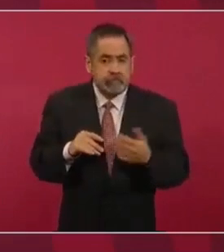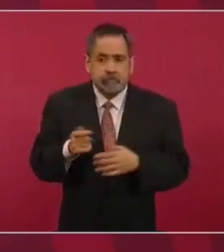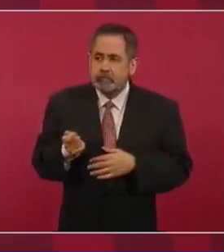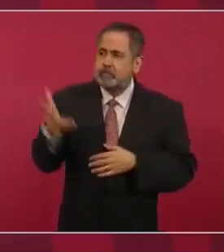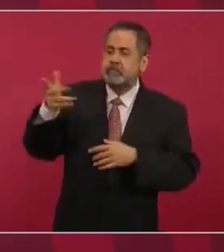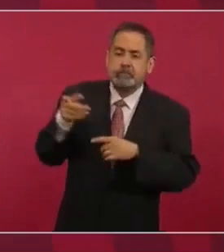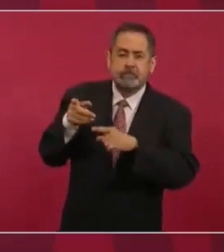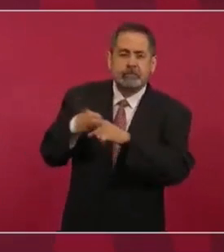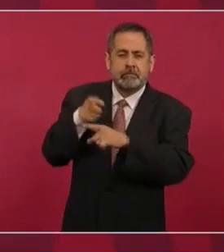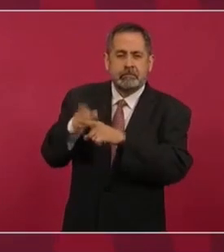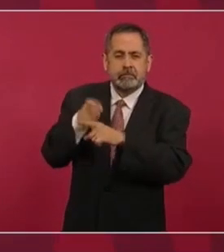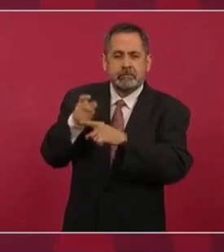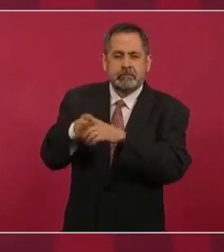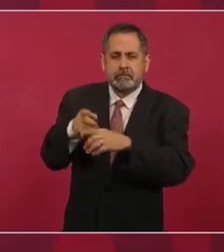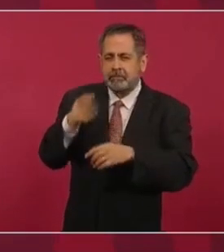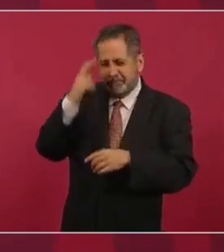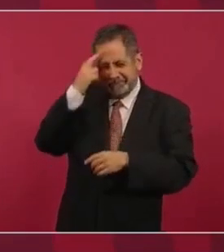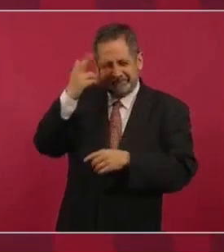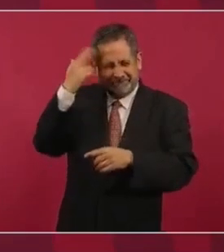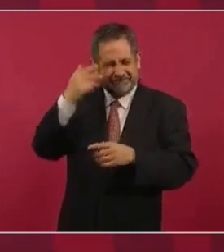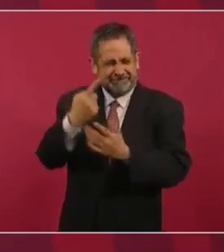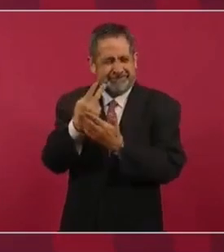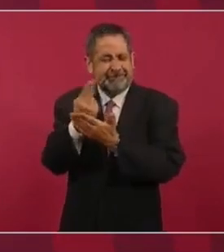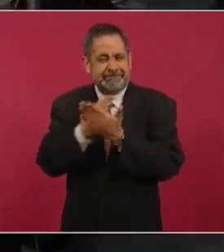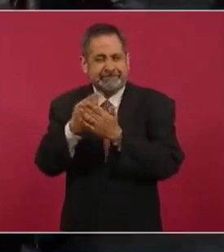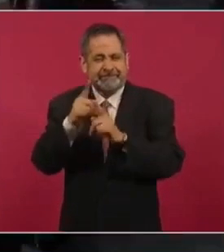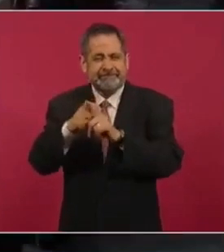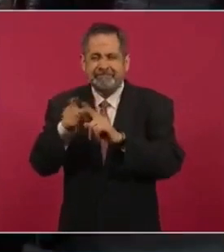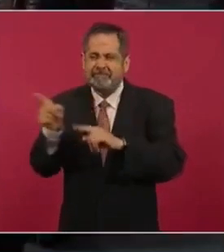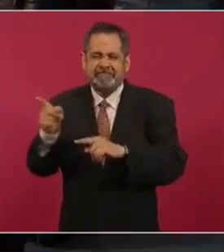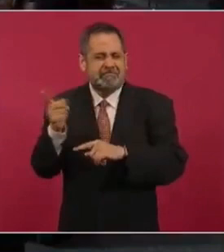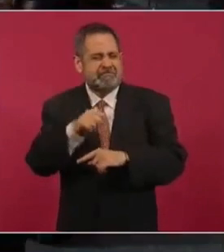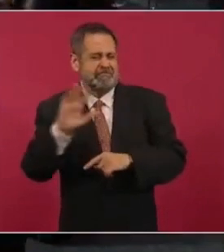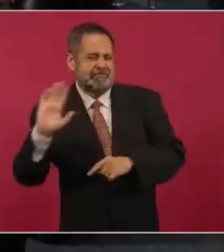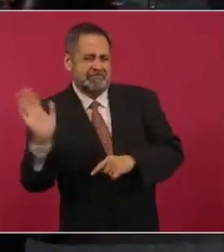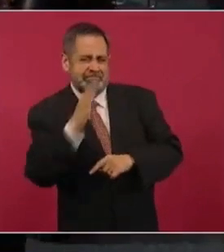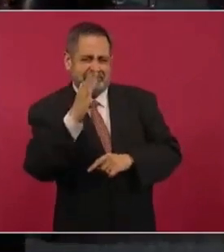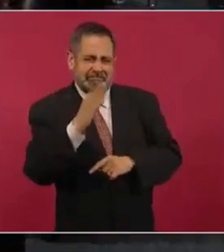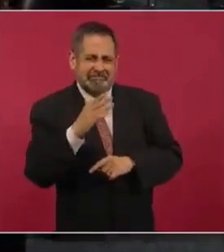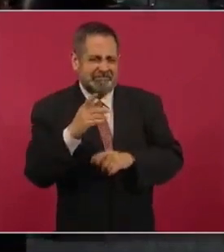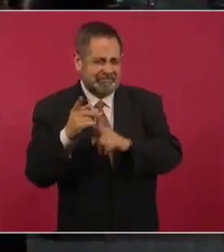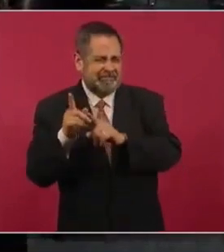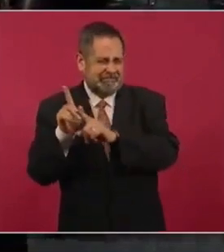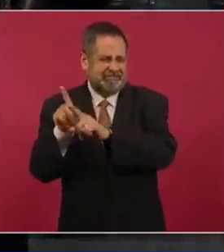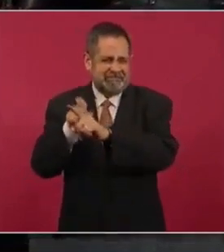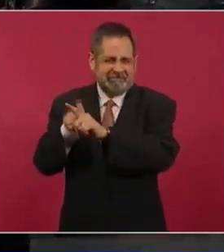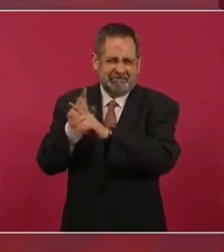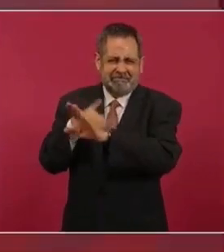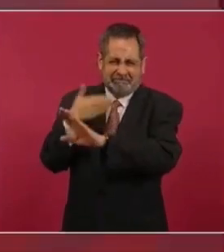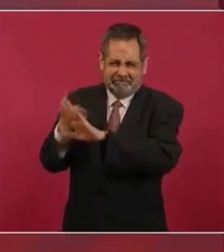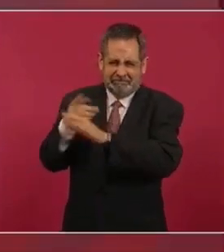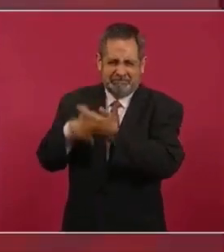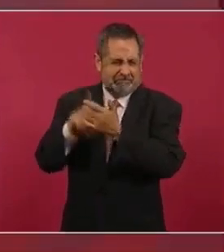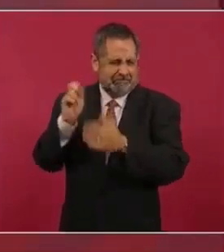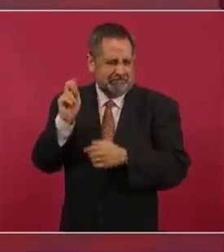en el payaso a las cachetadas, lo burlándose de él.